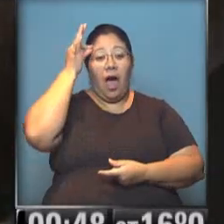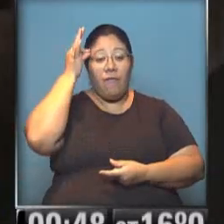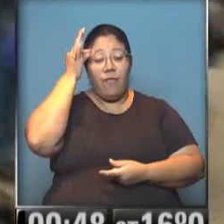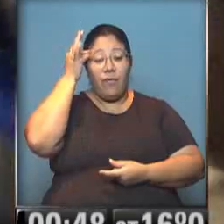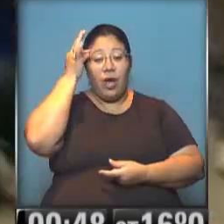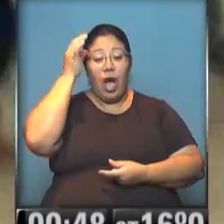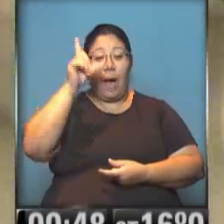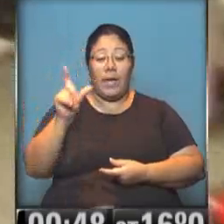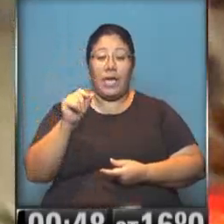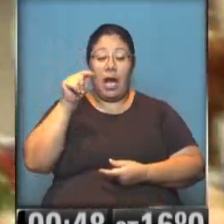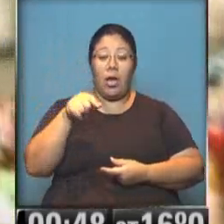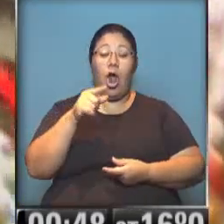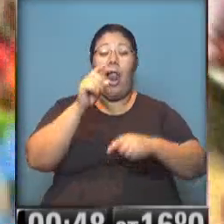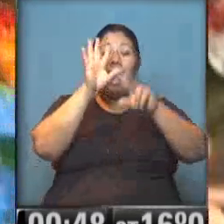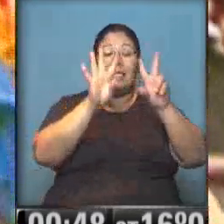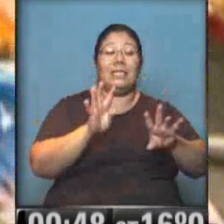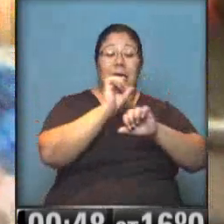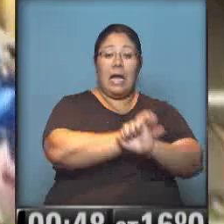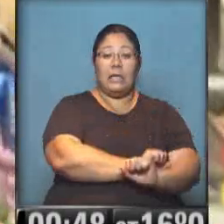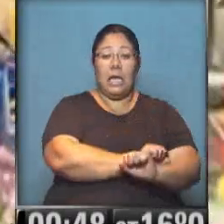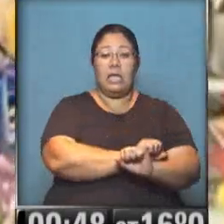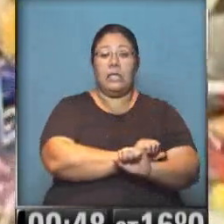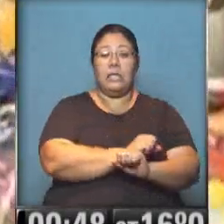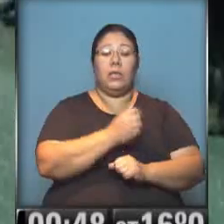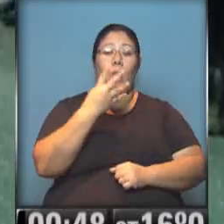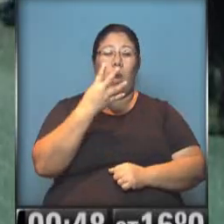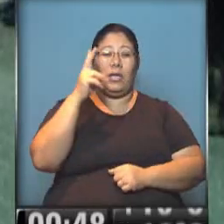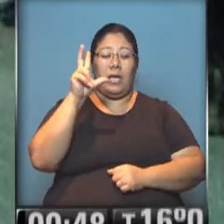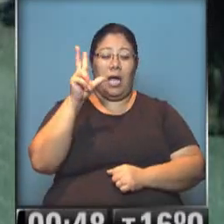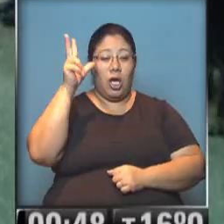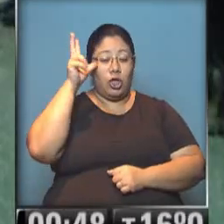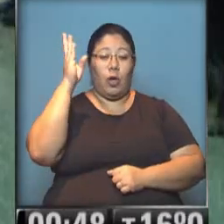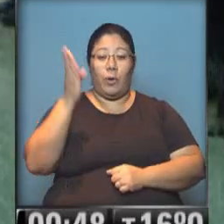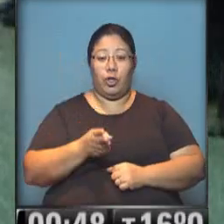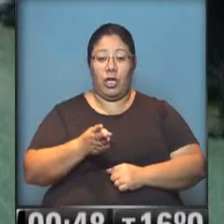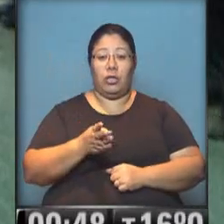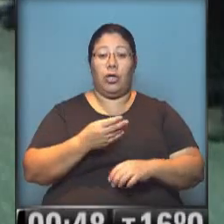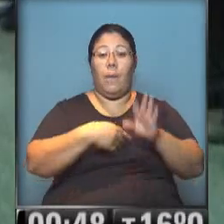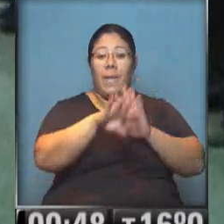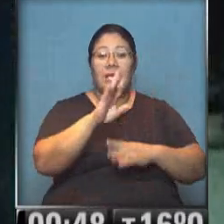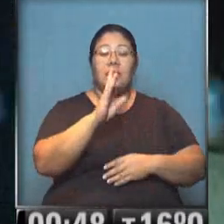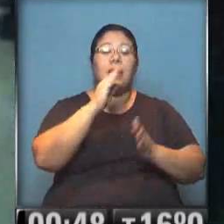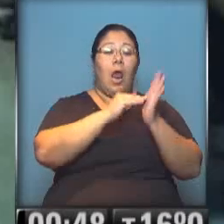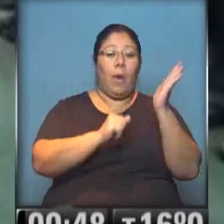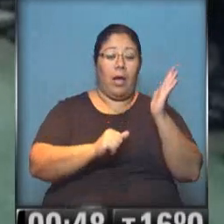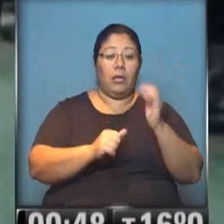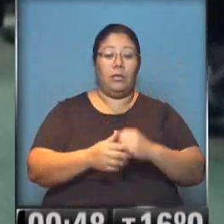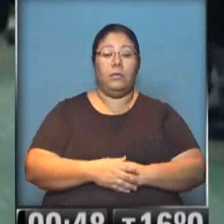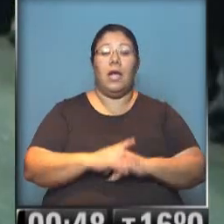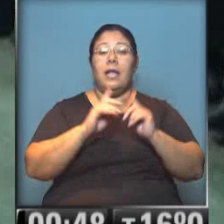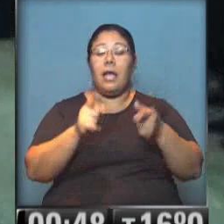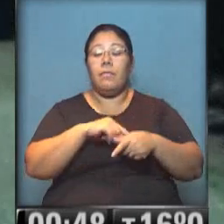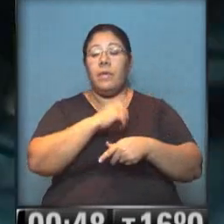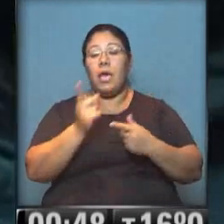cárceles. Y finalmente, un dato que explica, me parece, muchos de estos episodios, es que el 90%